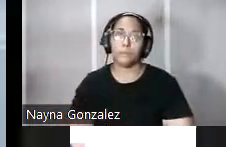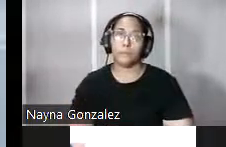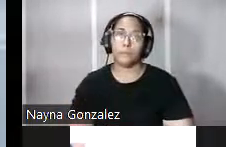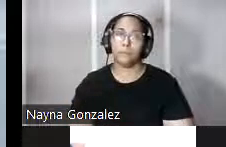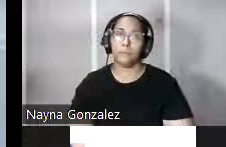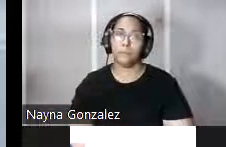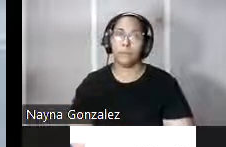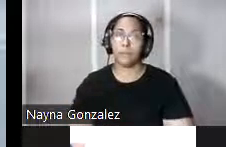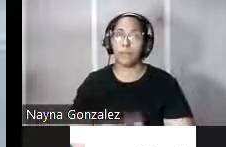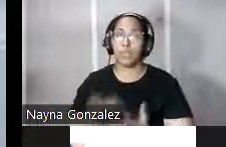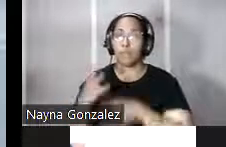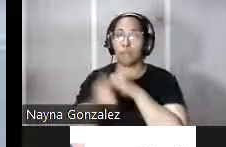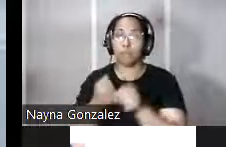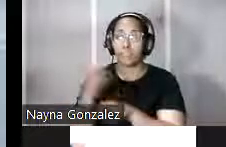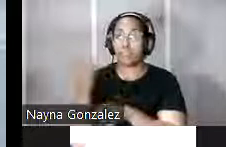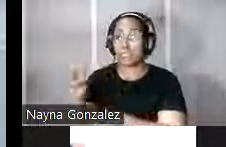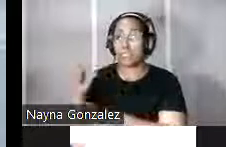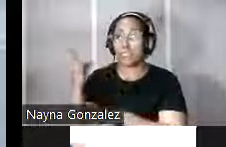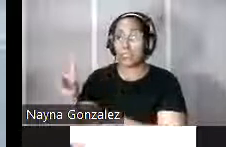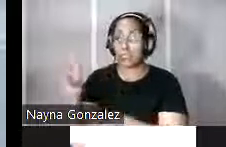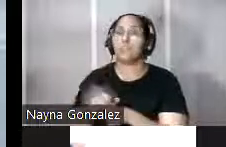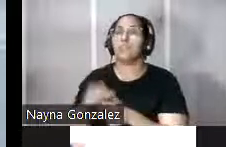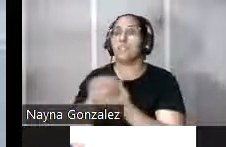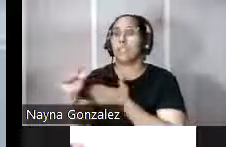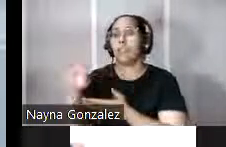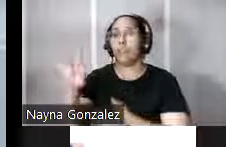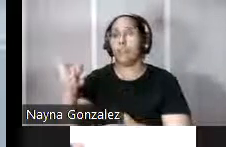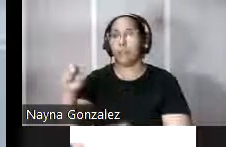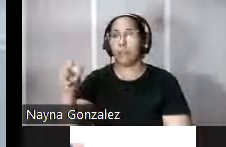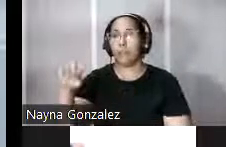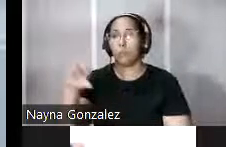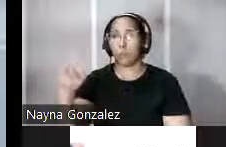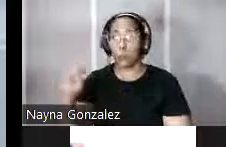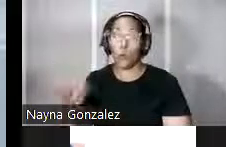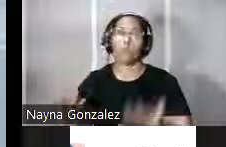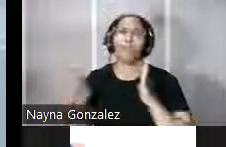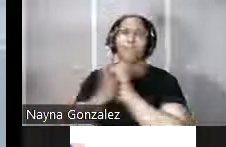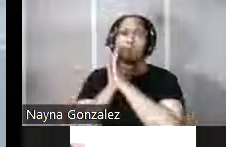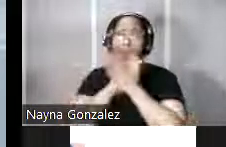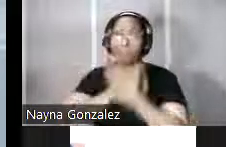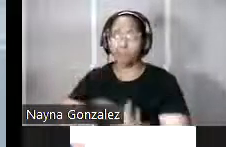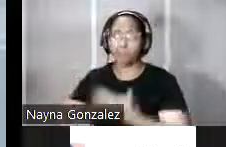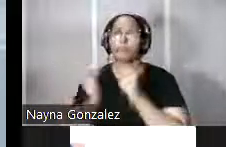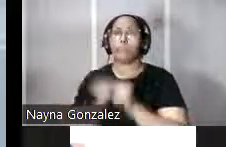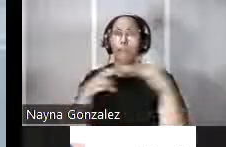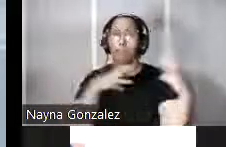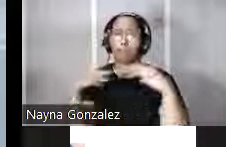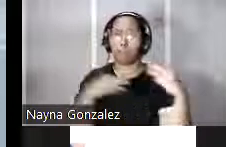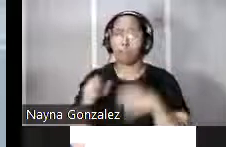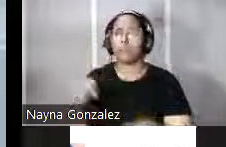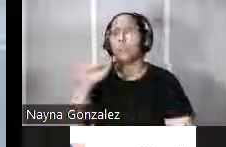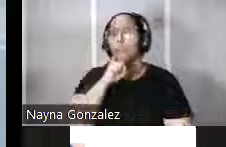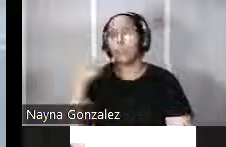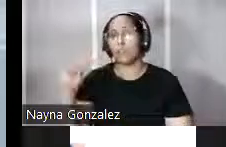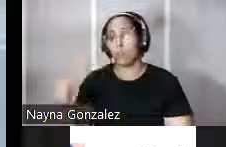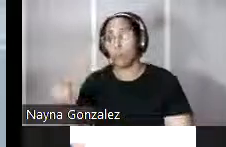durante los siglos XVI y XVII el castillo de San Felipe del Morro se convirtió en la obra defensiva más importante de la ciudad de San Juan hasta que en